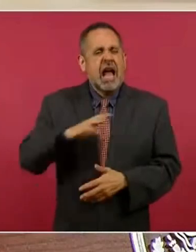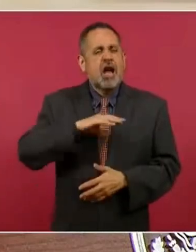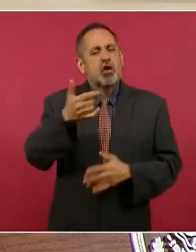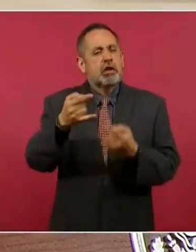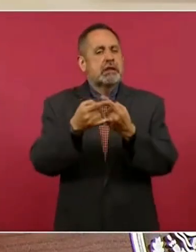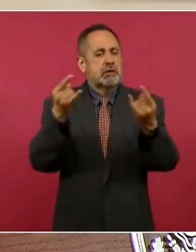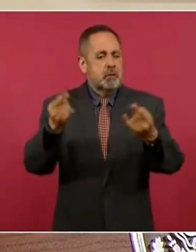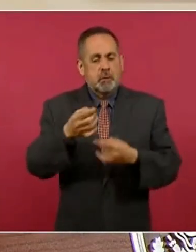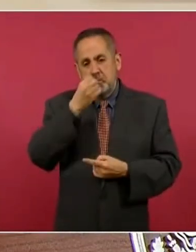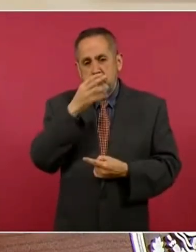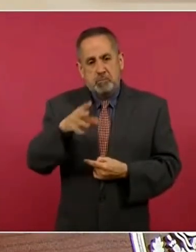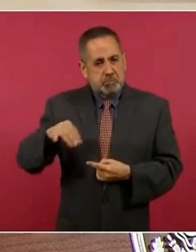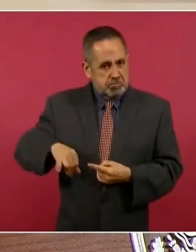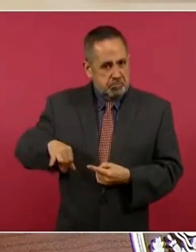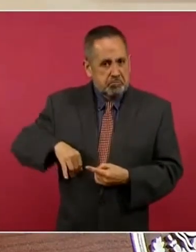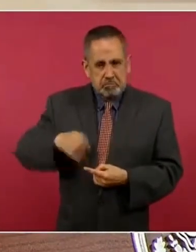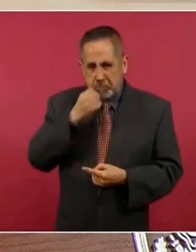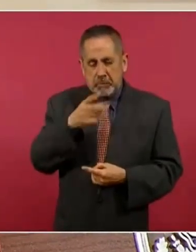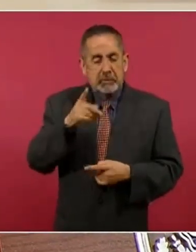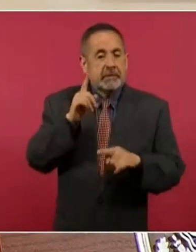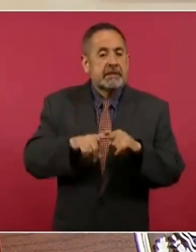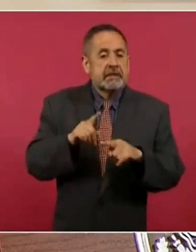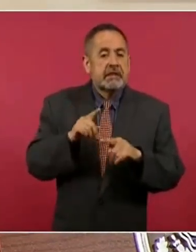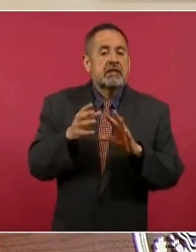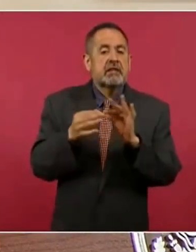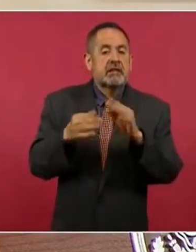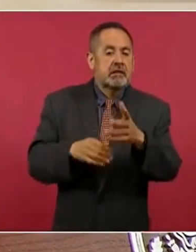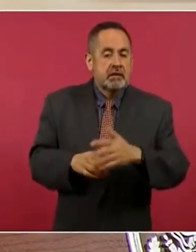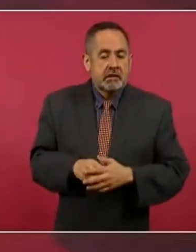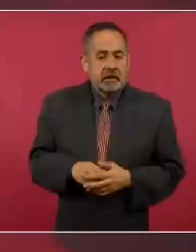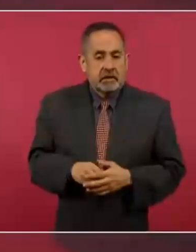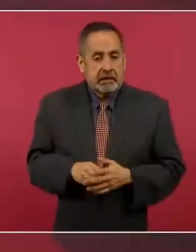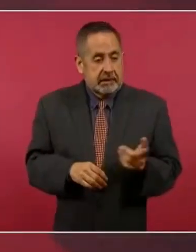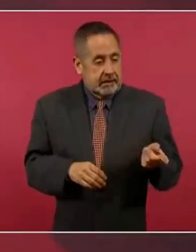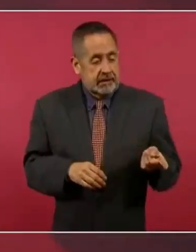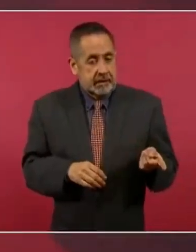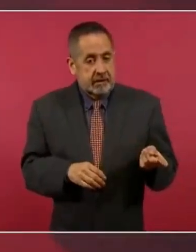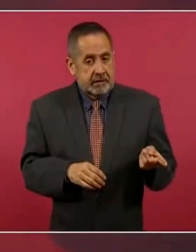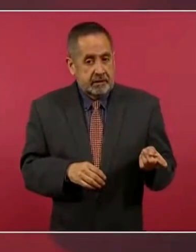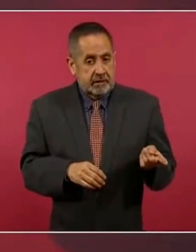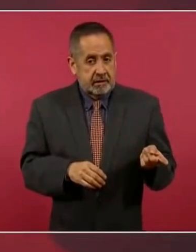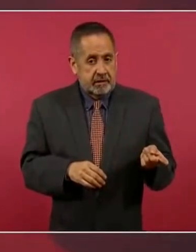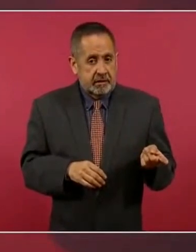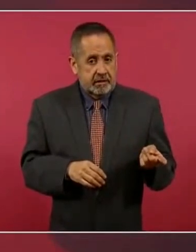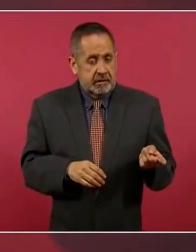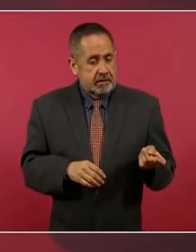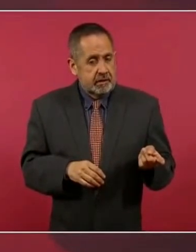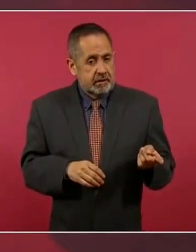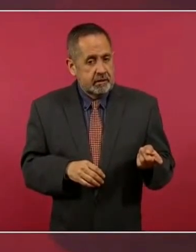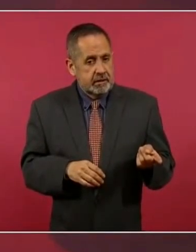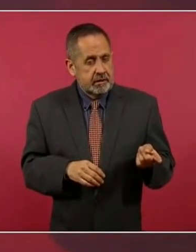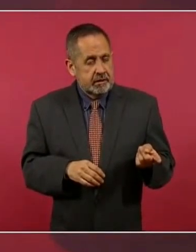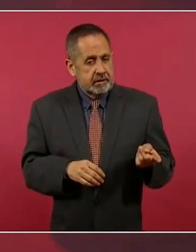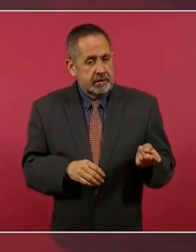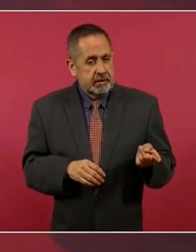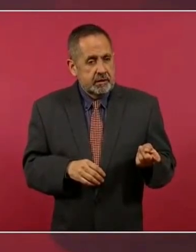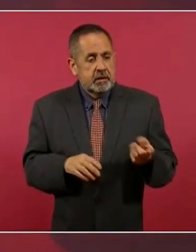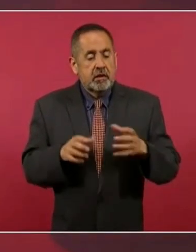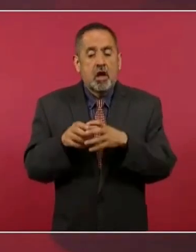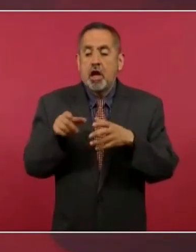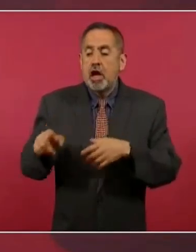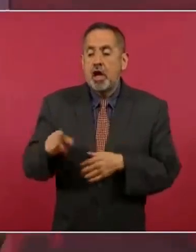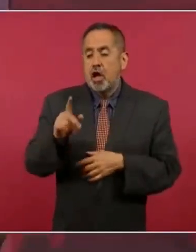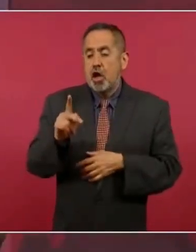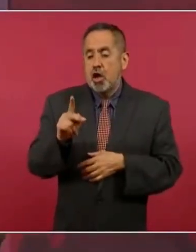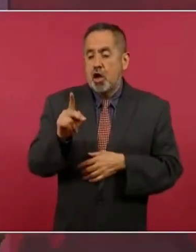buena de que a pesar de la fuerza política que llegó a tener Plutarco Elías